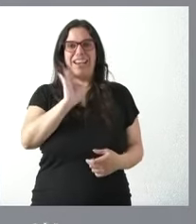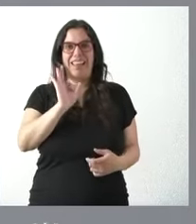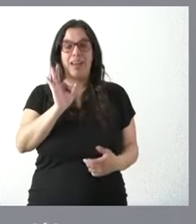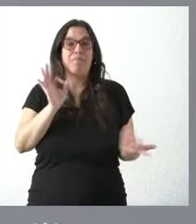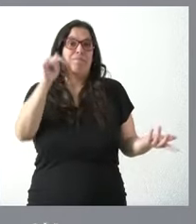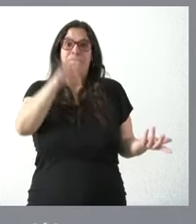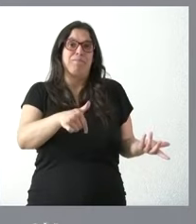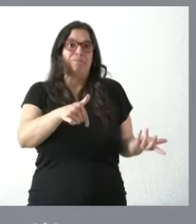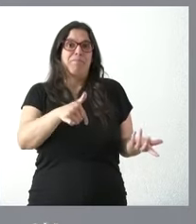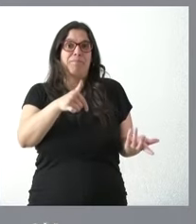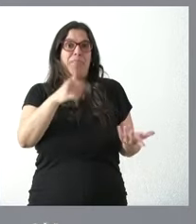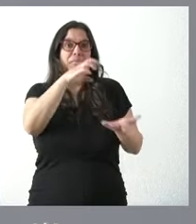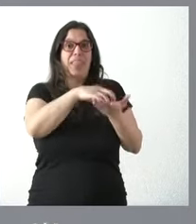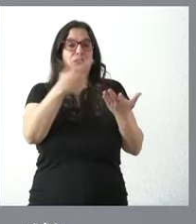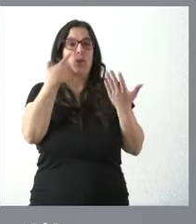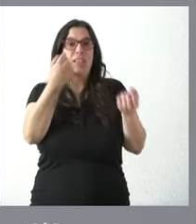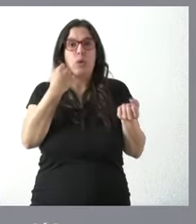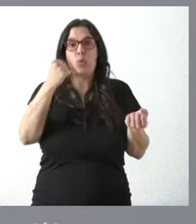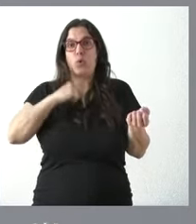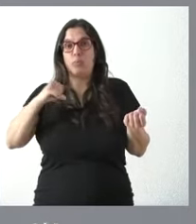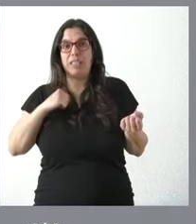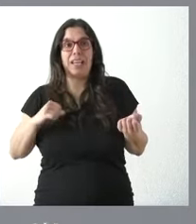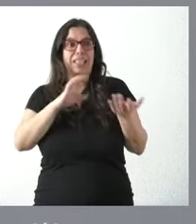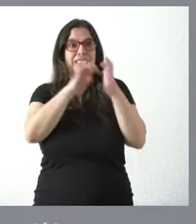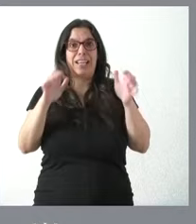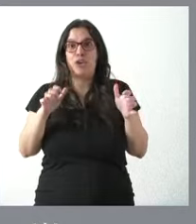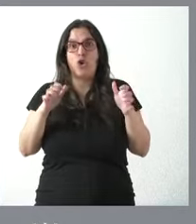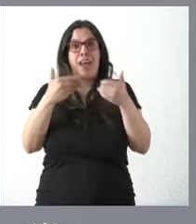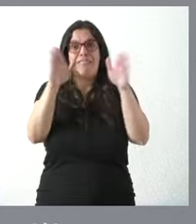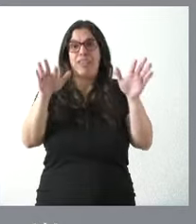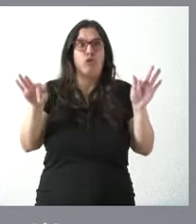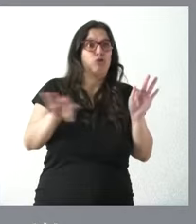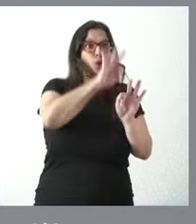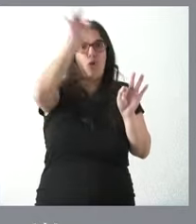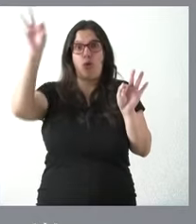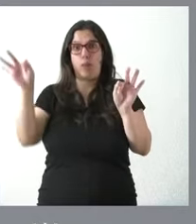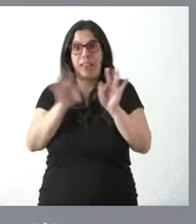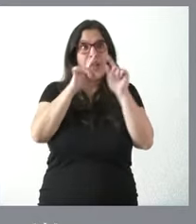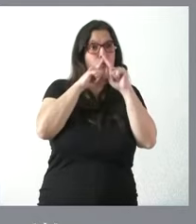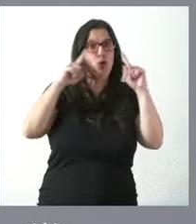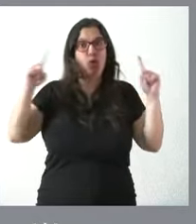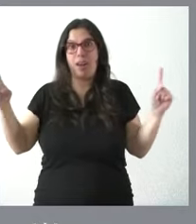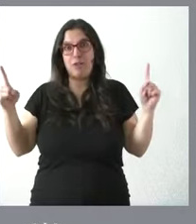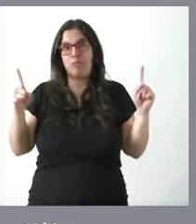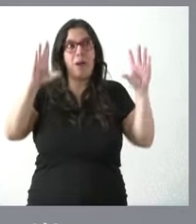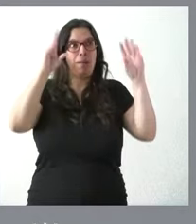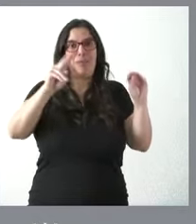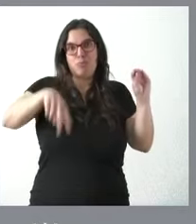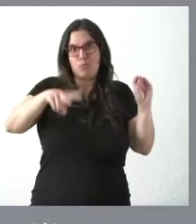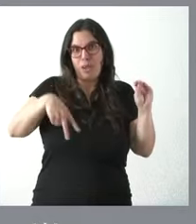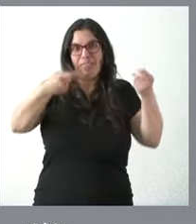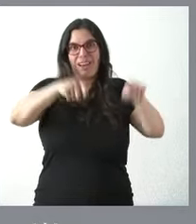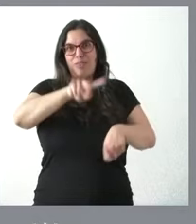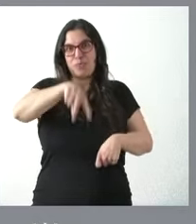los centros de salud de Castilla y León los hospitales funcionan 365 días al año 24 horas al día y por tanto las